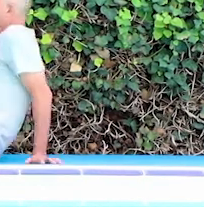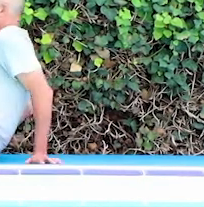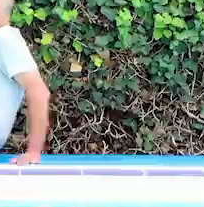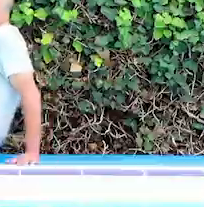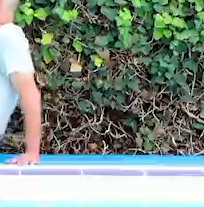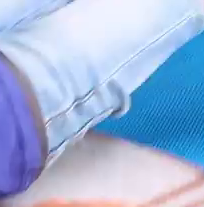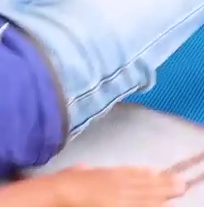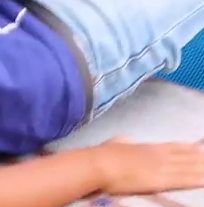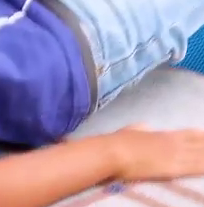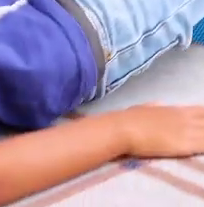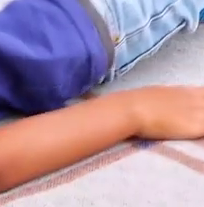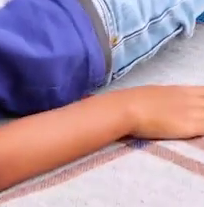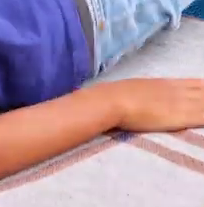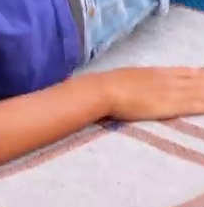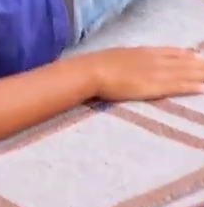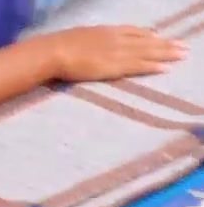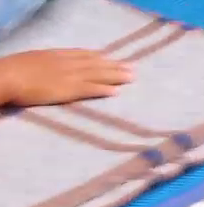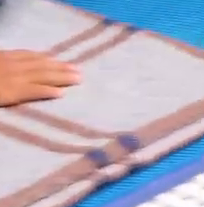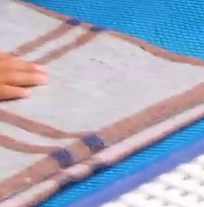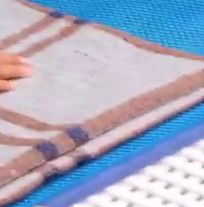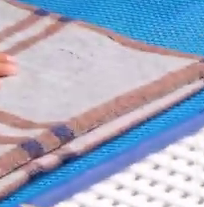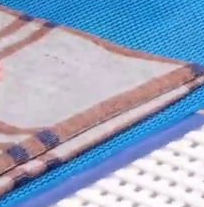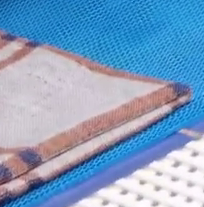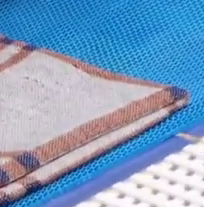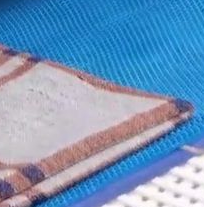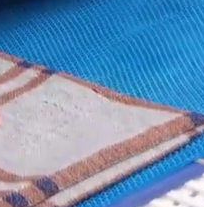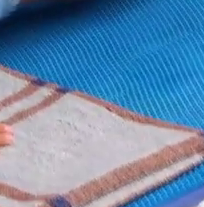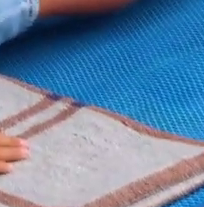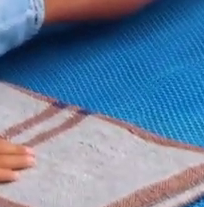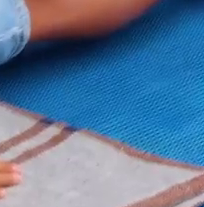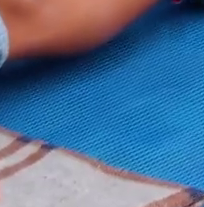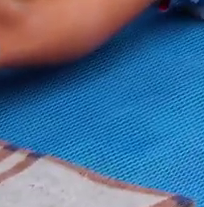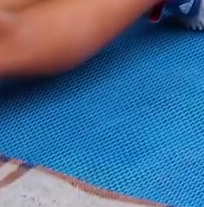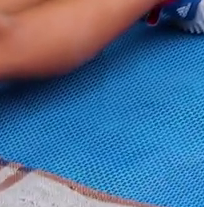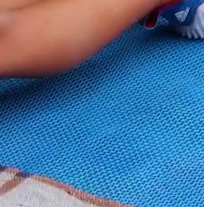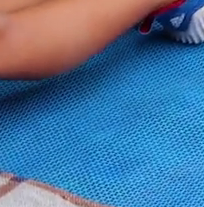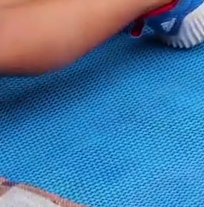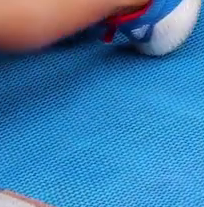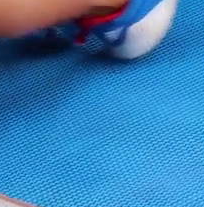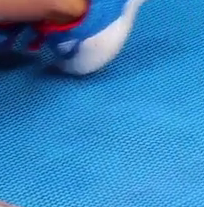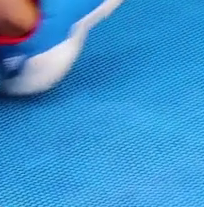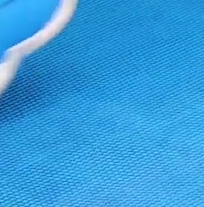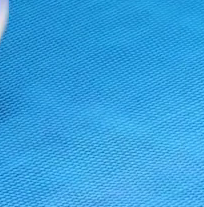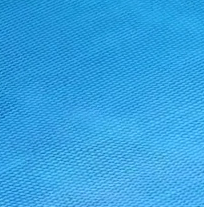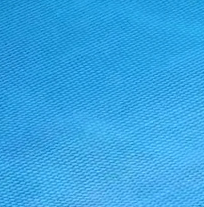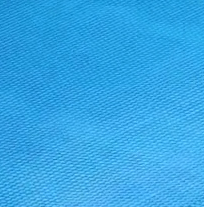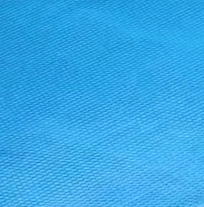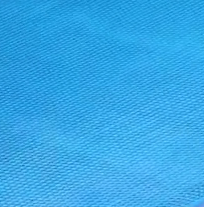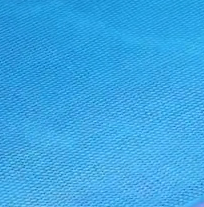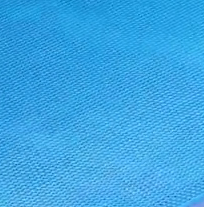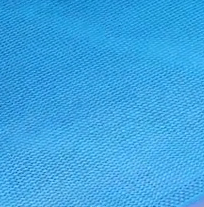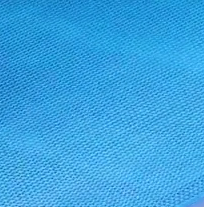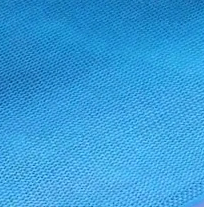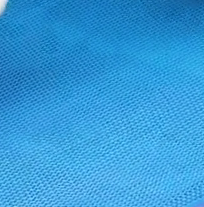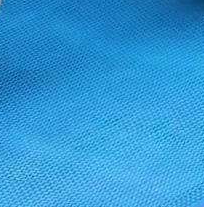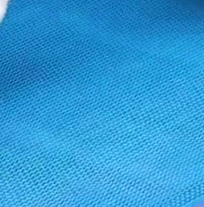Nos acostamos totalmente y hacemos tres flexiones y extensiones. Una,